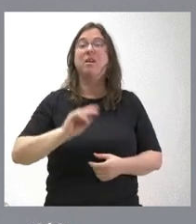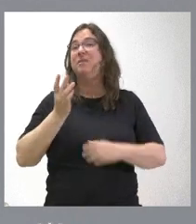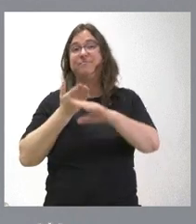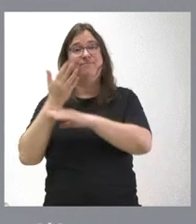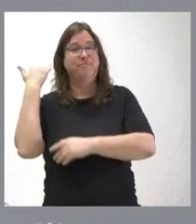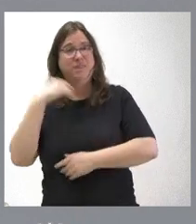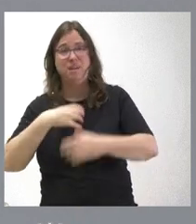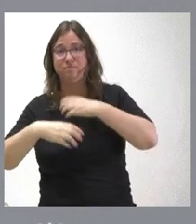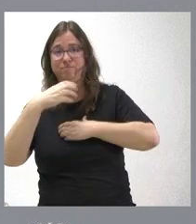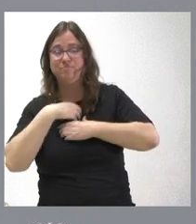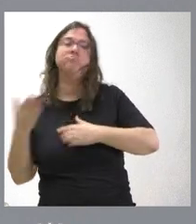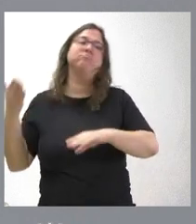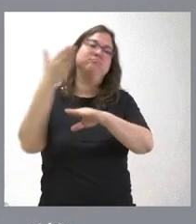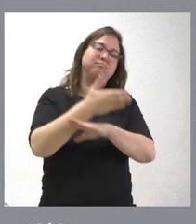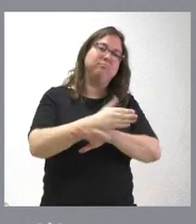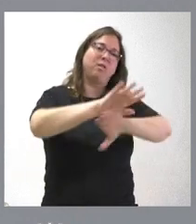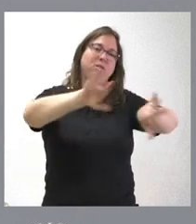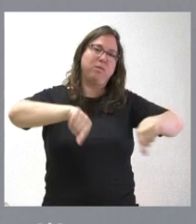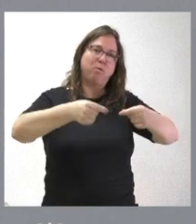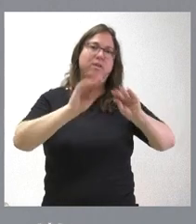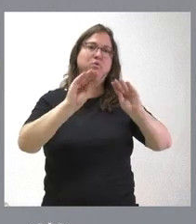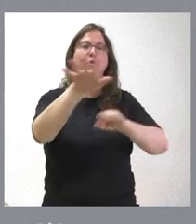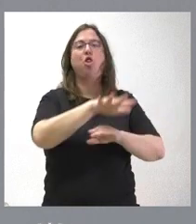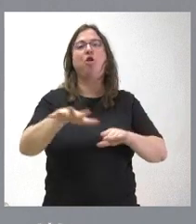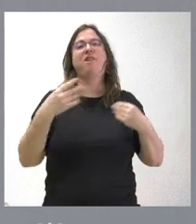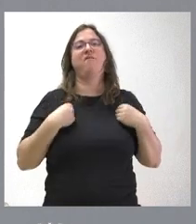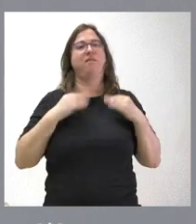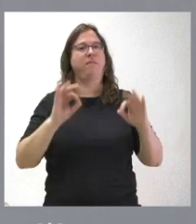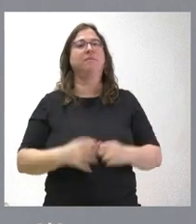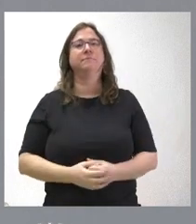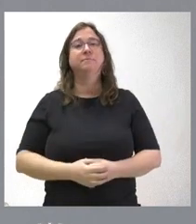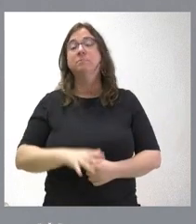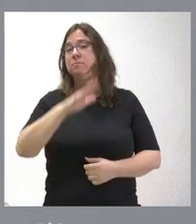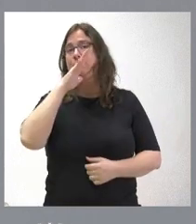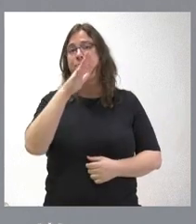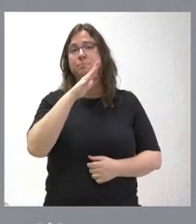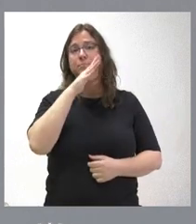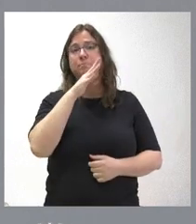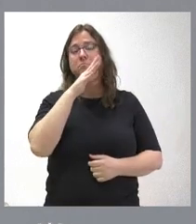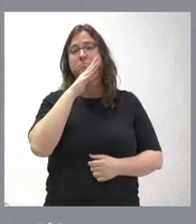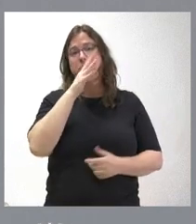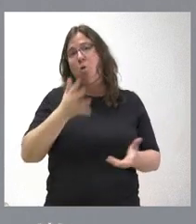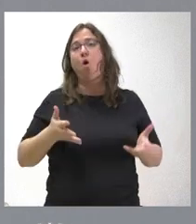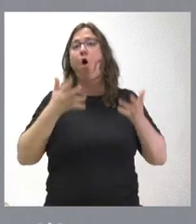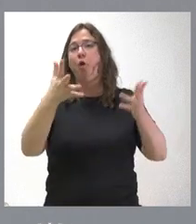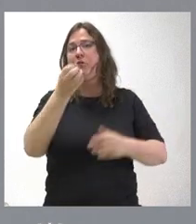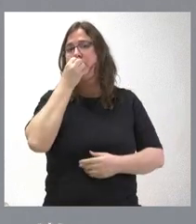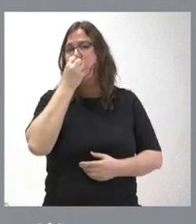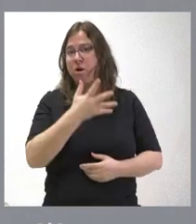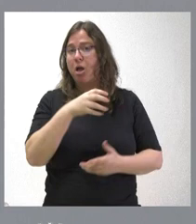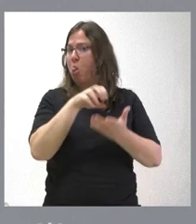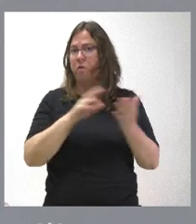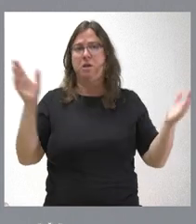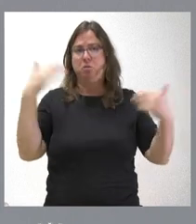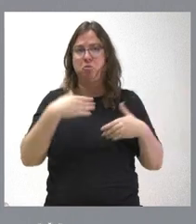a Villalar y que han podido hacerlo en sus lugares habituales de residencia y, por tanto, es una buena oferta que, sin lugar a dudas, pues